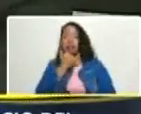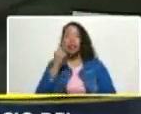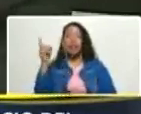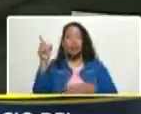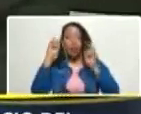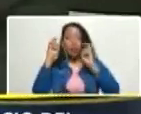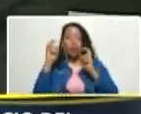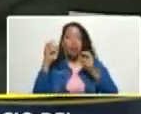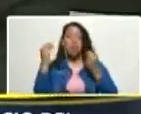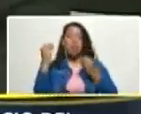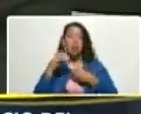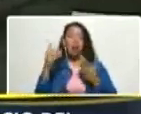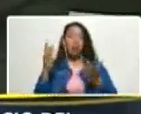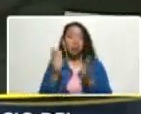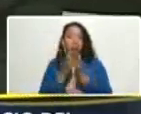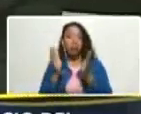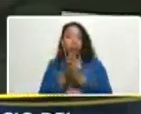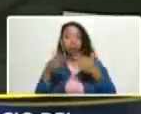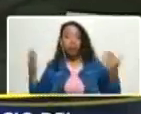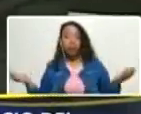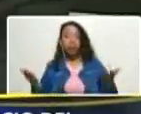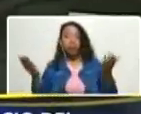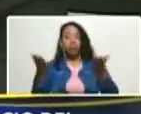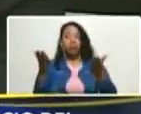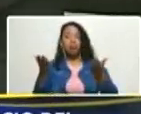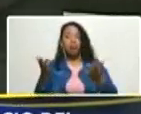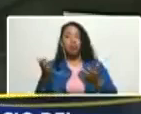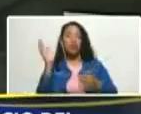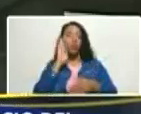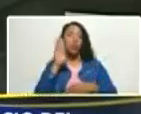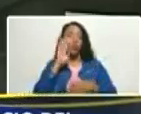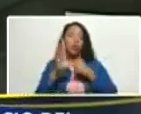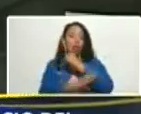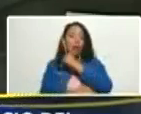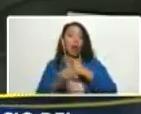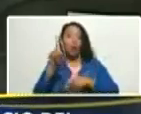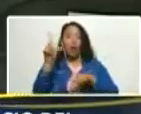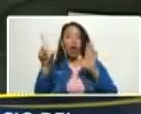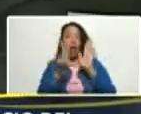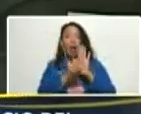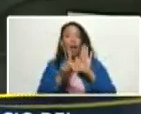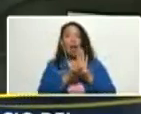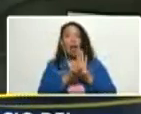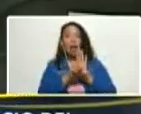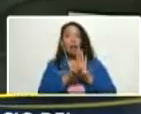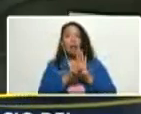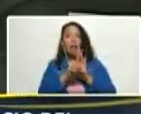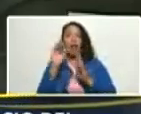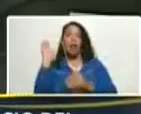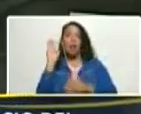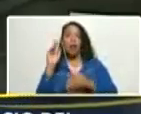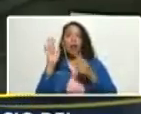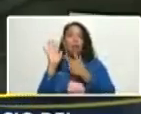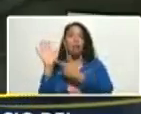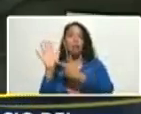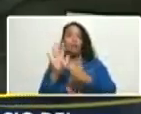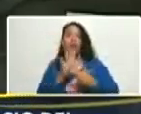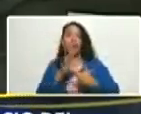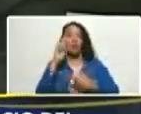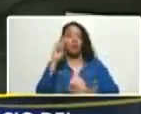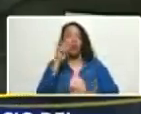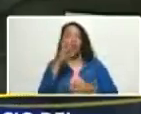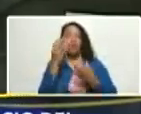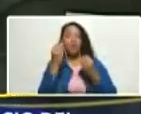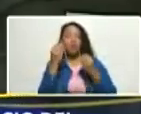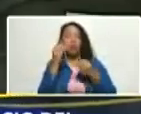elemento más bien fomentador de la corrupción una ley que usted viene planteando que la discutamos y la estamos viendo con mucho